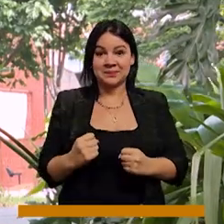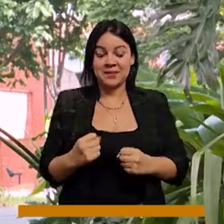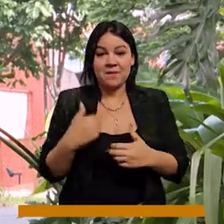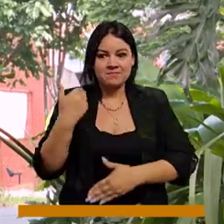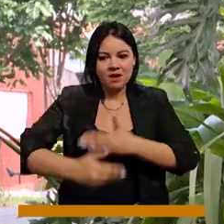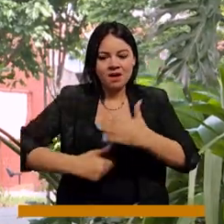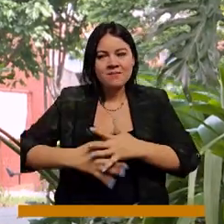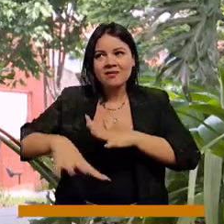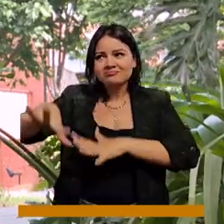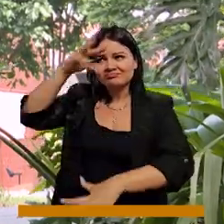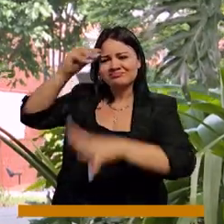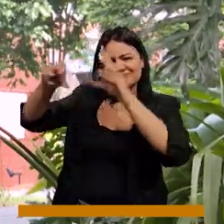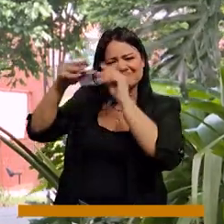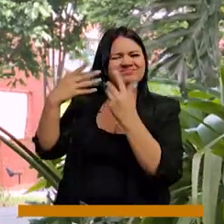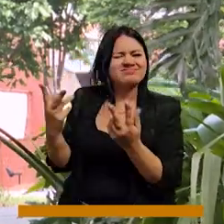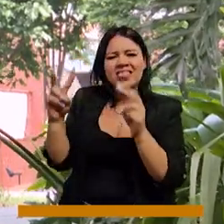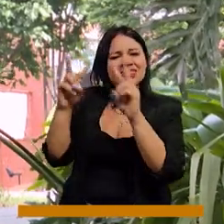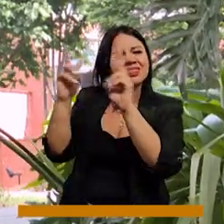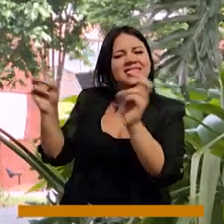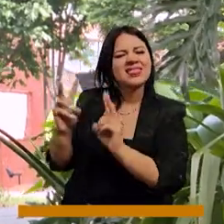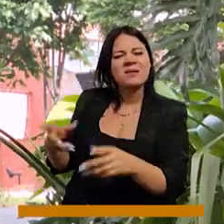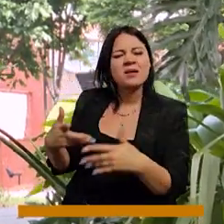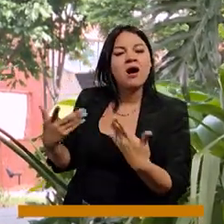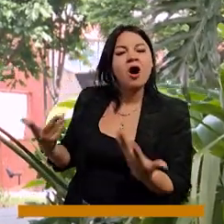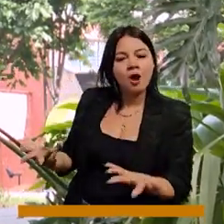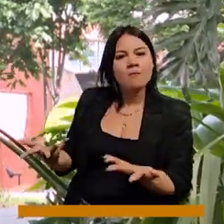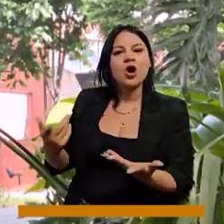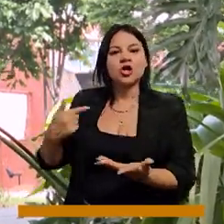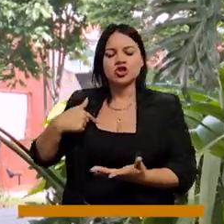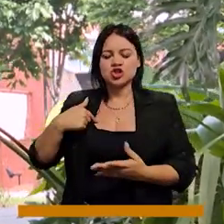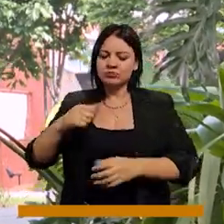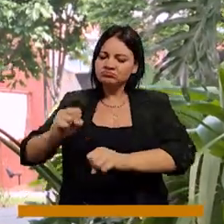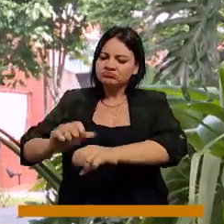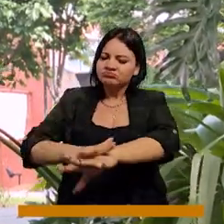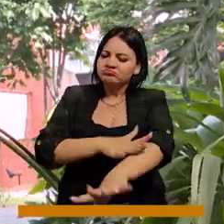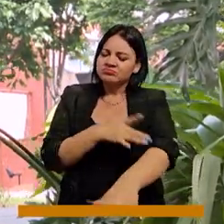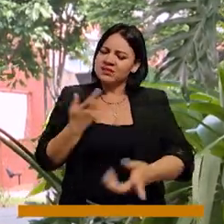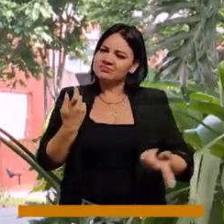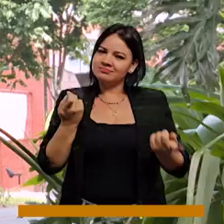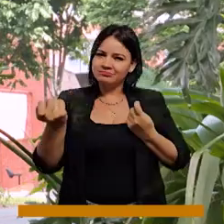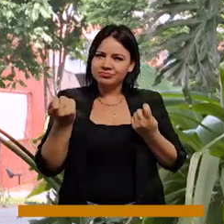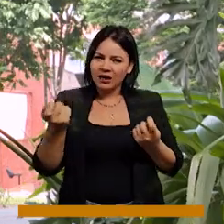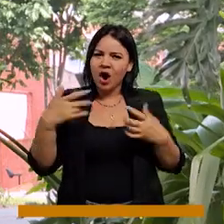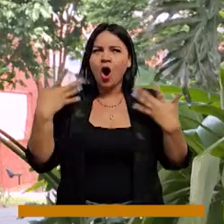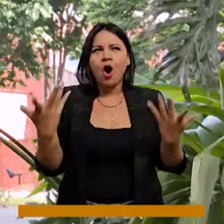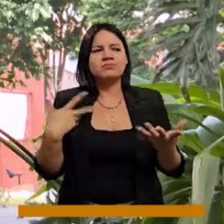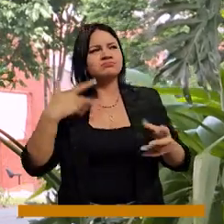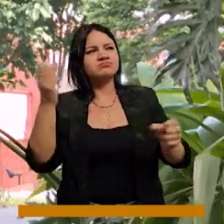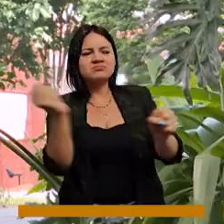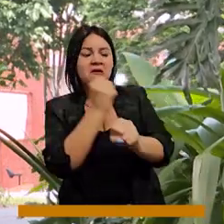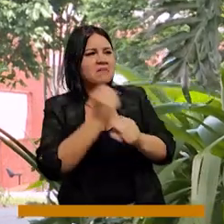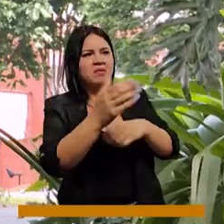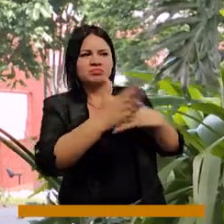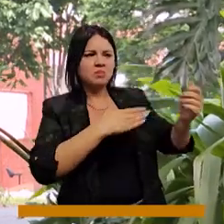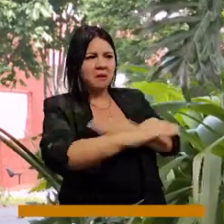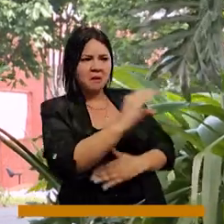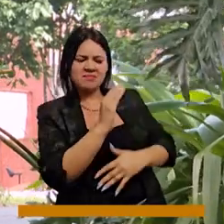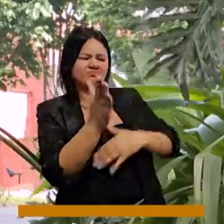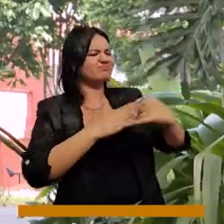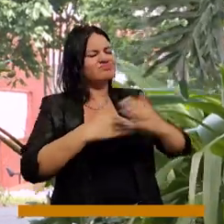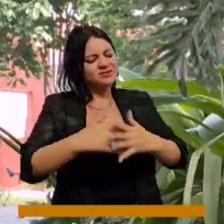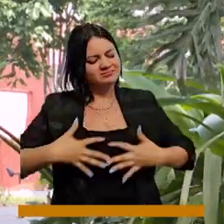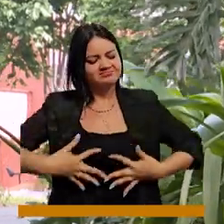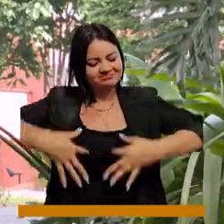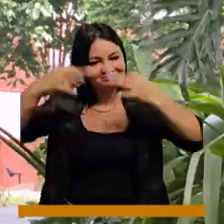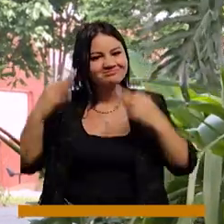uno crece y aprende, por ejemplo, temas tan importantes como el manejo emocional, como trabajar sin necesidad de un beneficio, sino